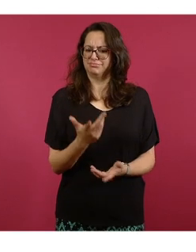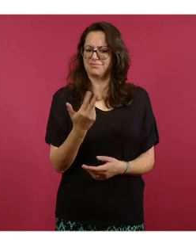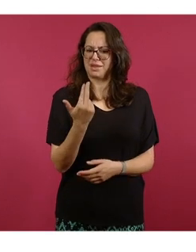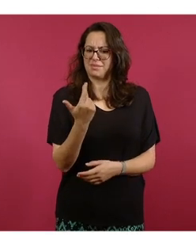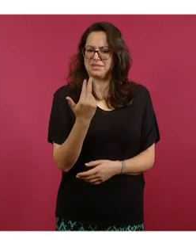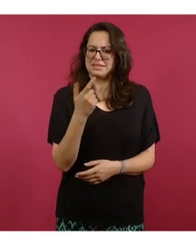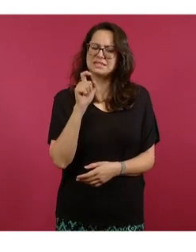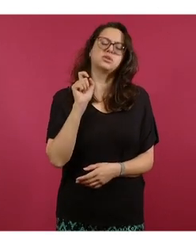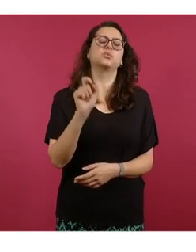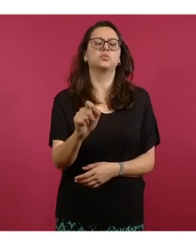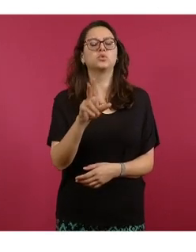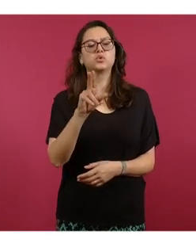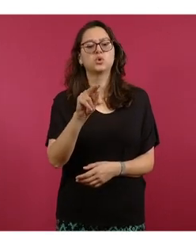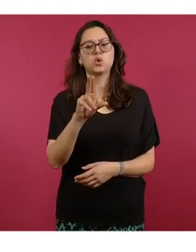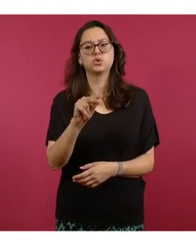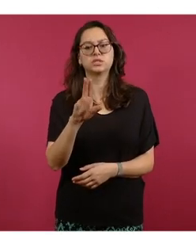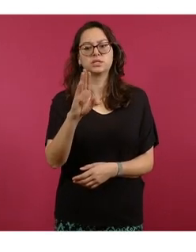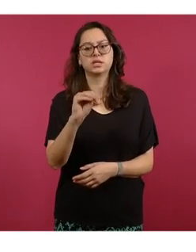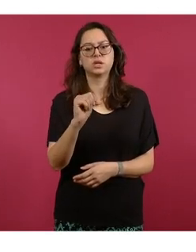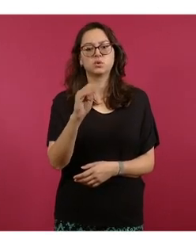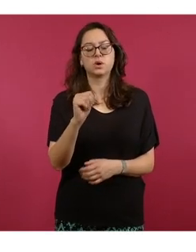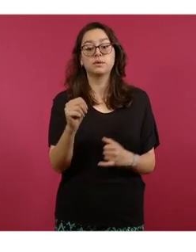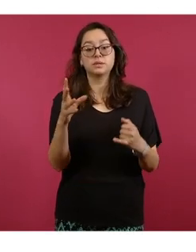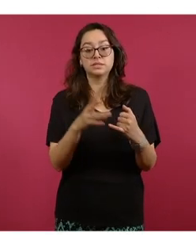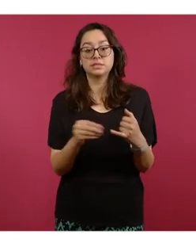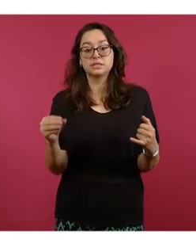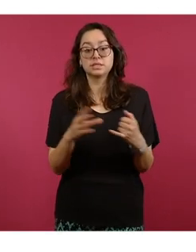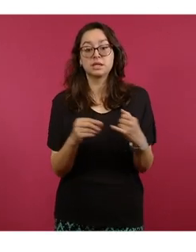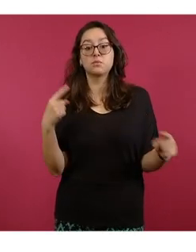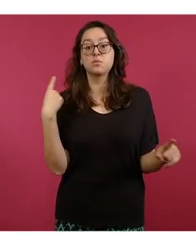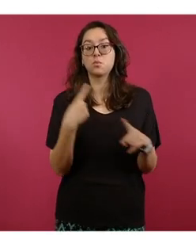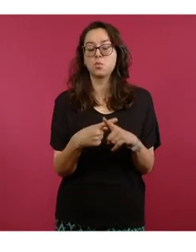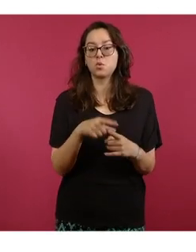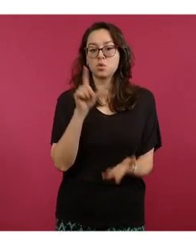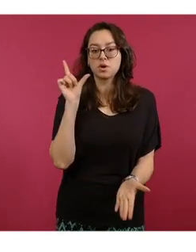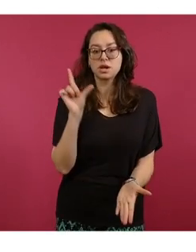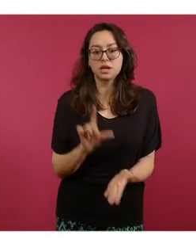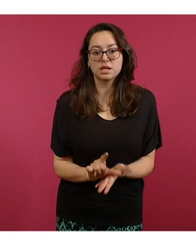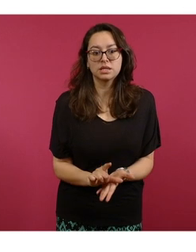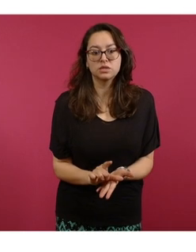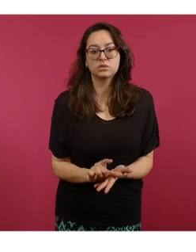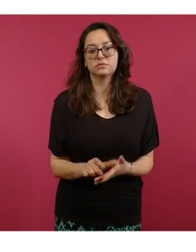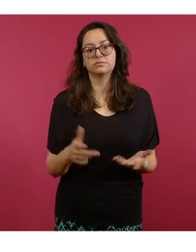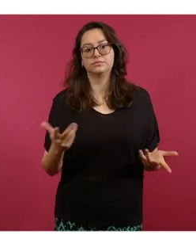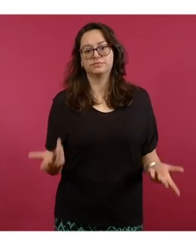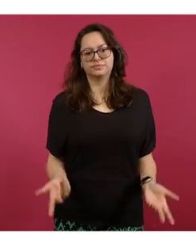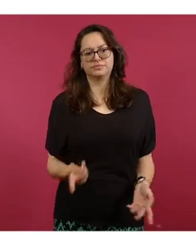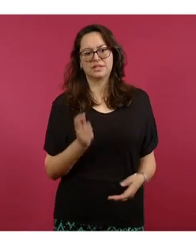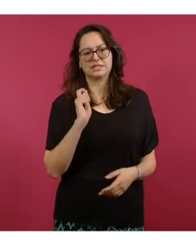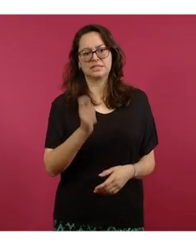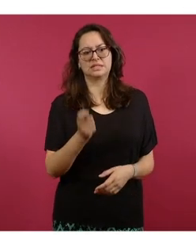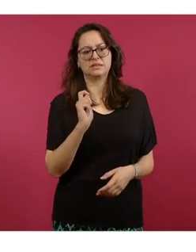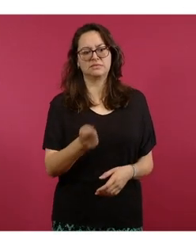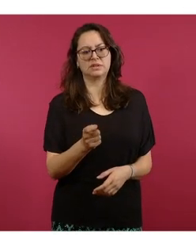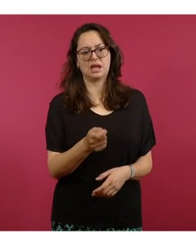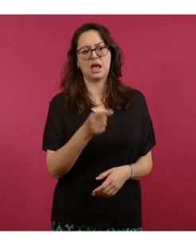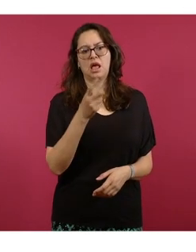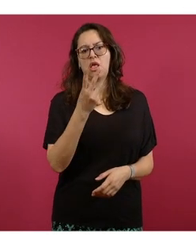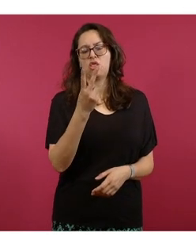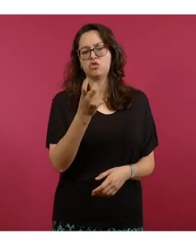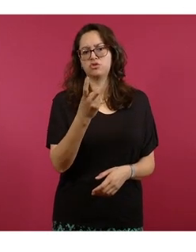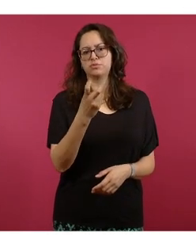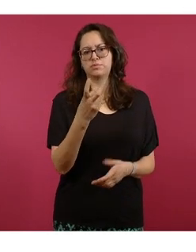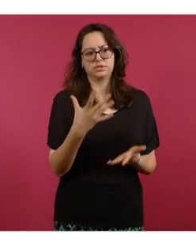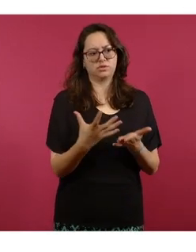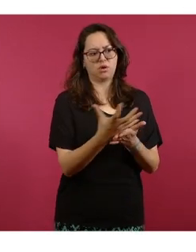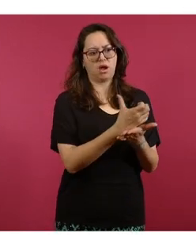25 pesos con 89 centavos por litro, 2.32 pesos de ganancia. Y tenemos una vez más